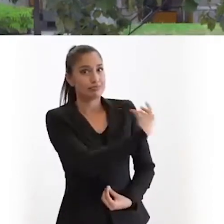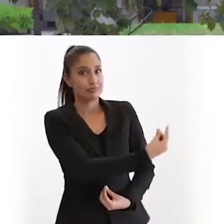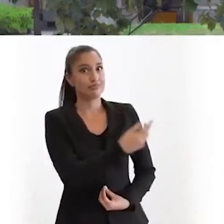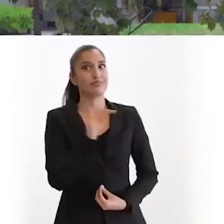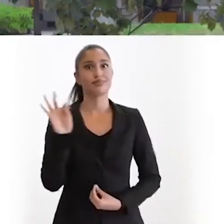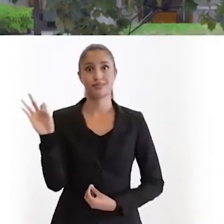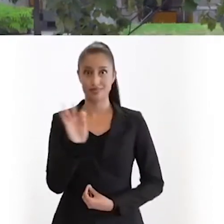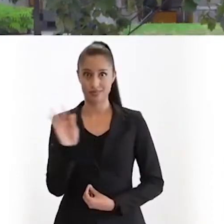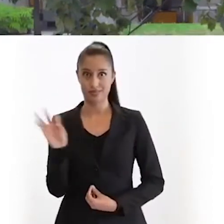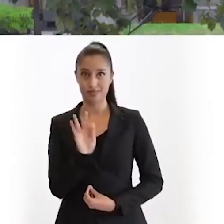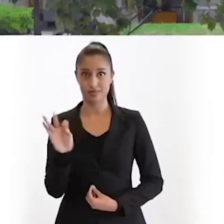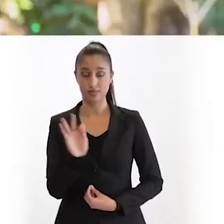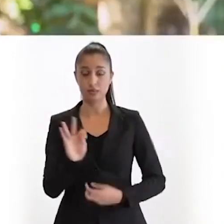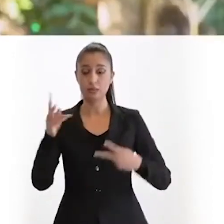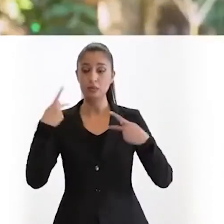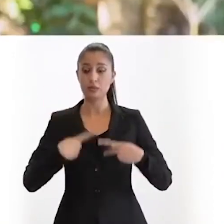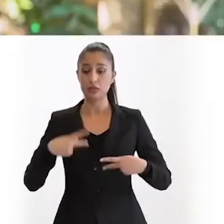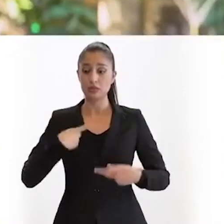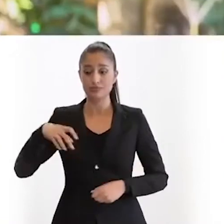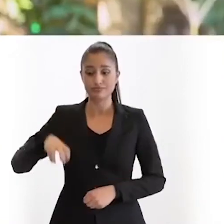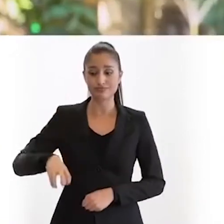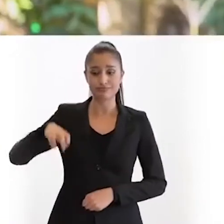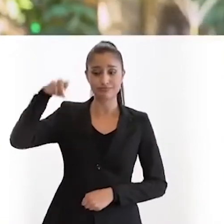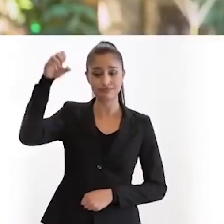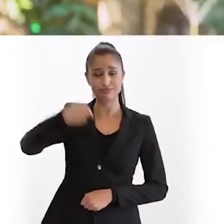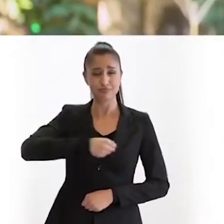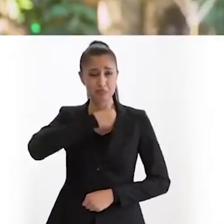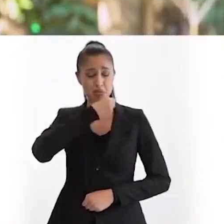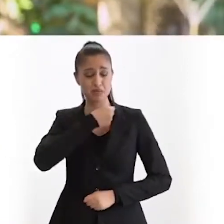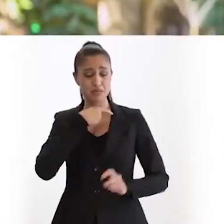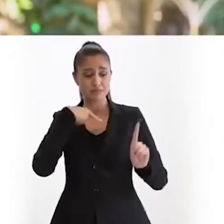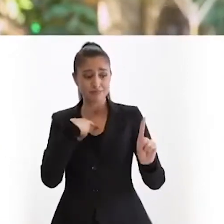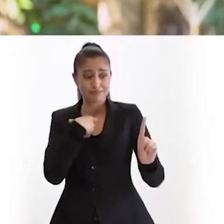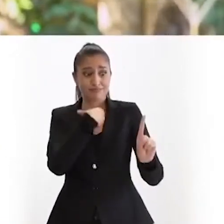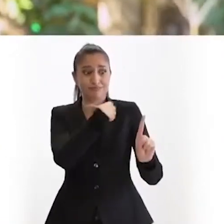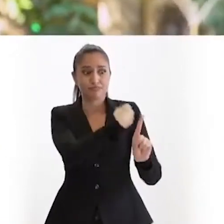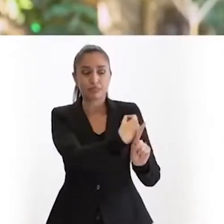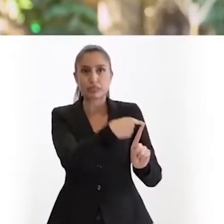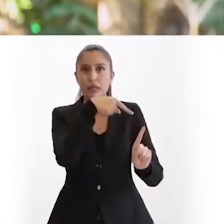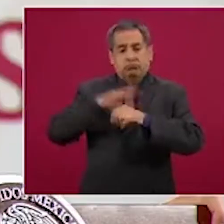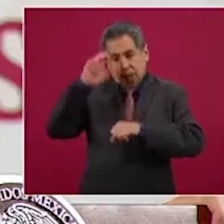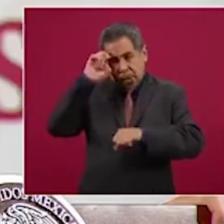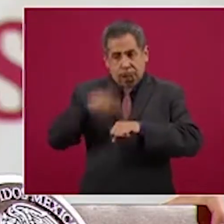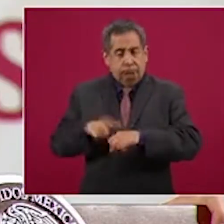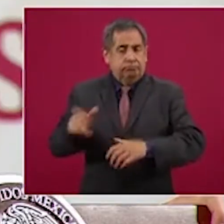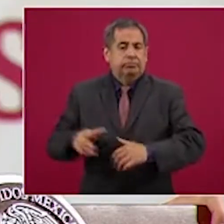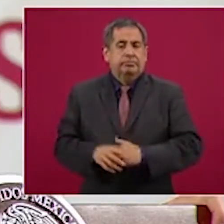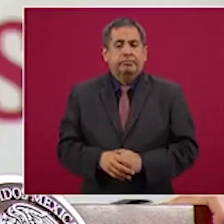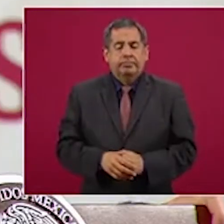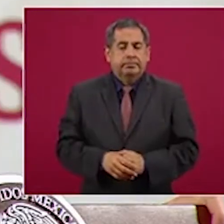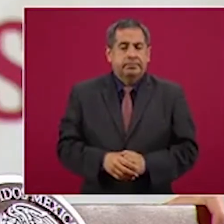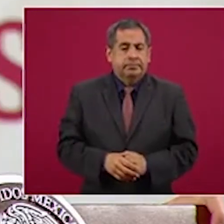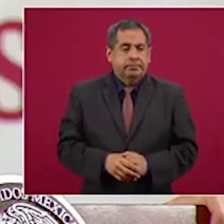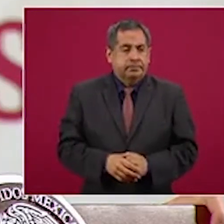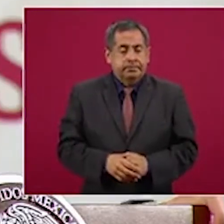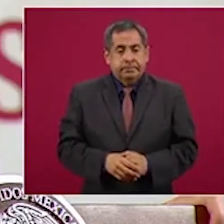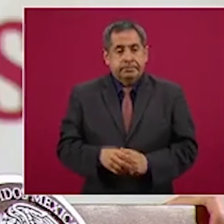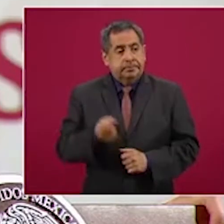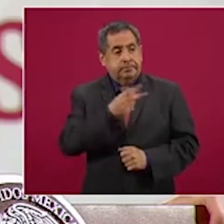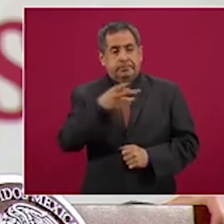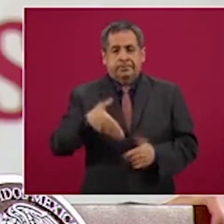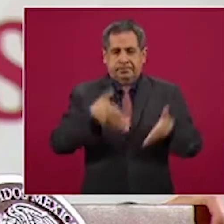viajó a Argentina, confirmó el presidente Andrés Manuel López Obrador. El mandatario explicó que el objetivo de la visita del subsecretario en el país